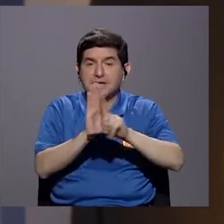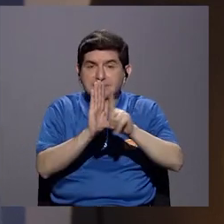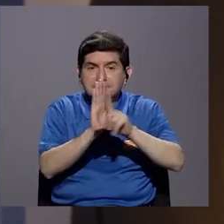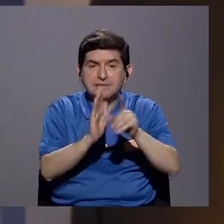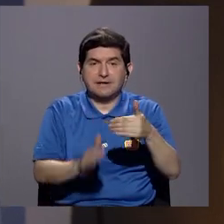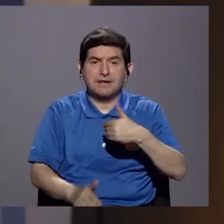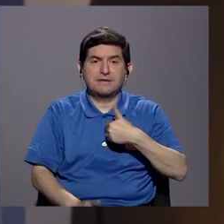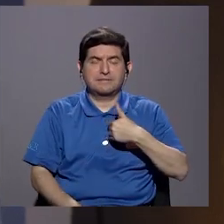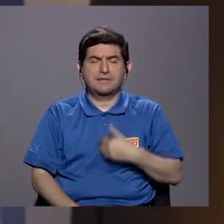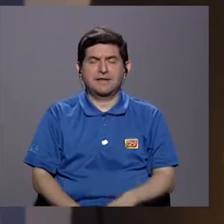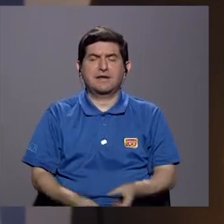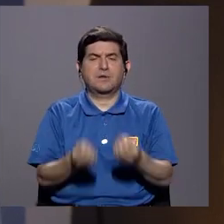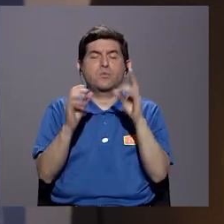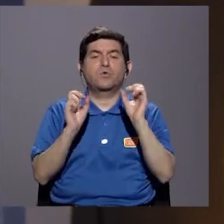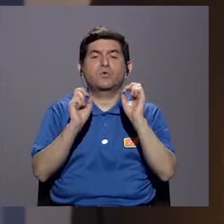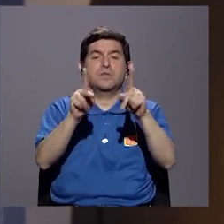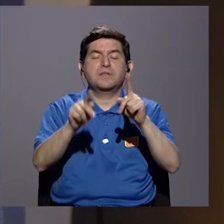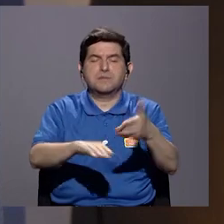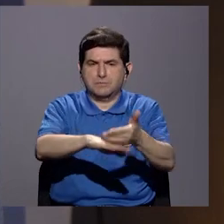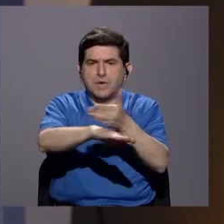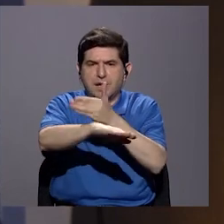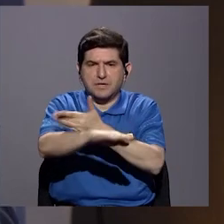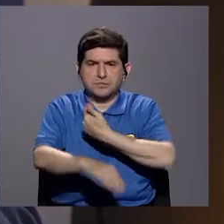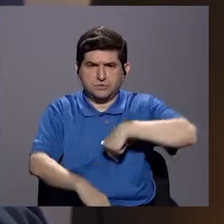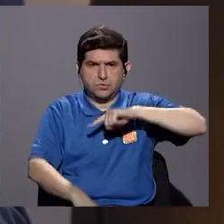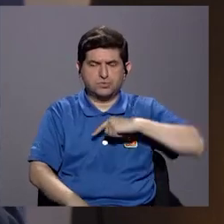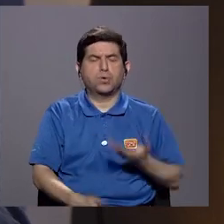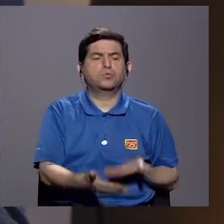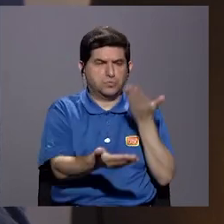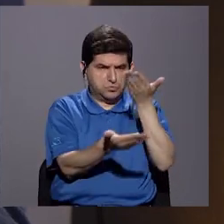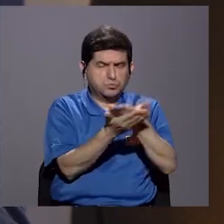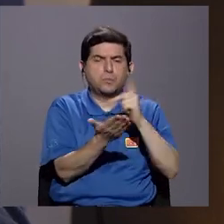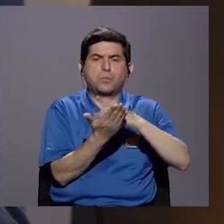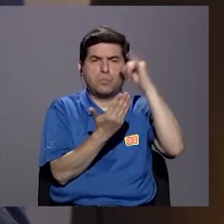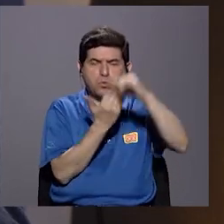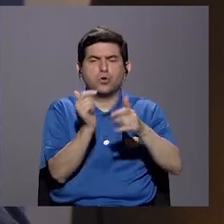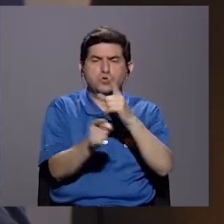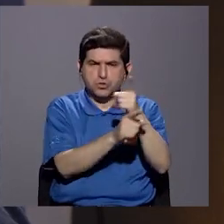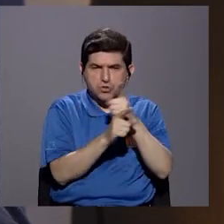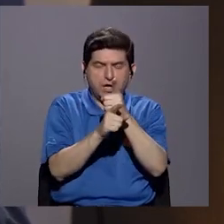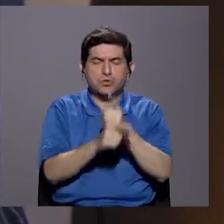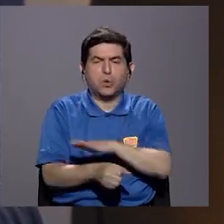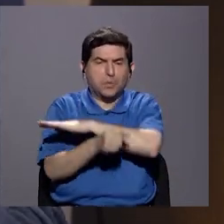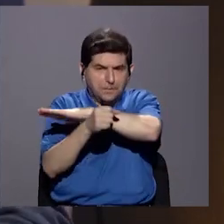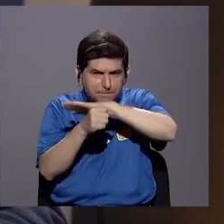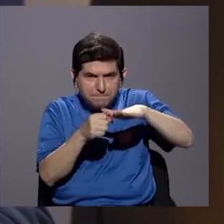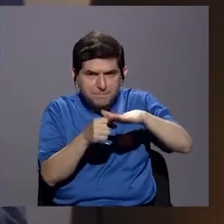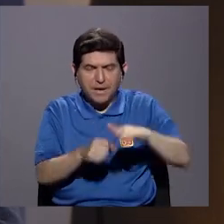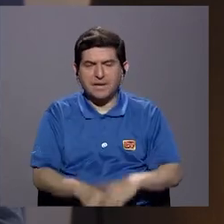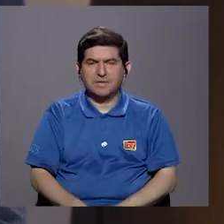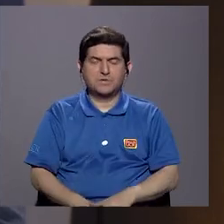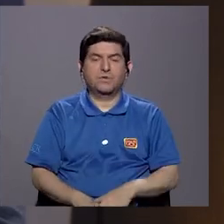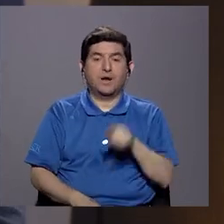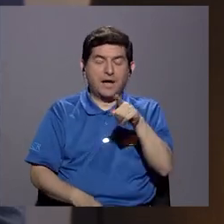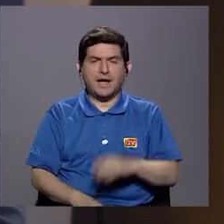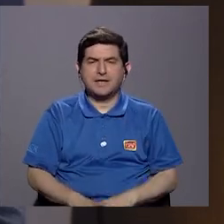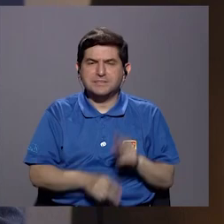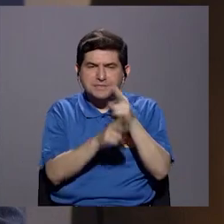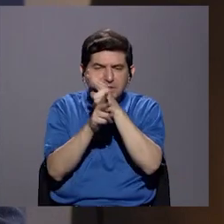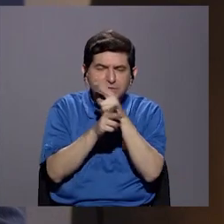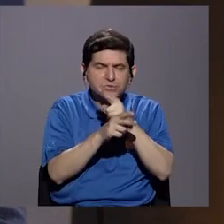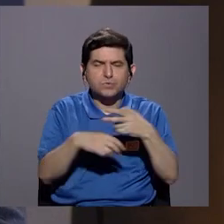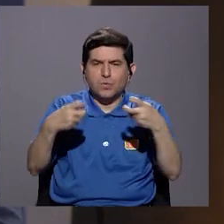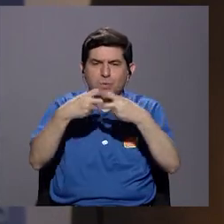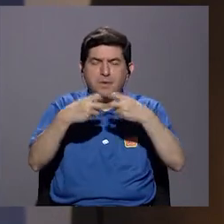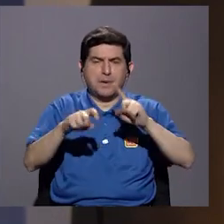tiene, digamos, muchas oportunidades de mejora. De hecho, nosotros dejamos planteado un proyecto de reforma integral al monitoreo electrónico,